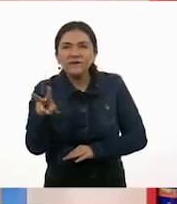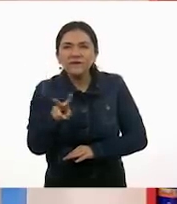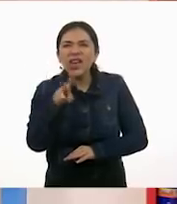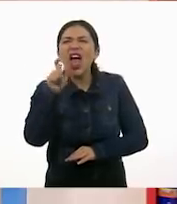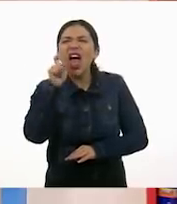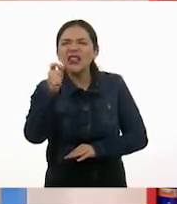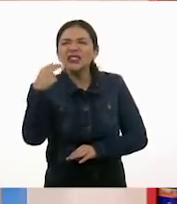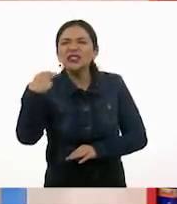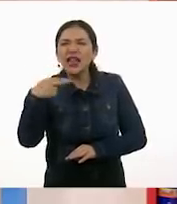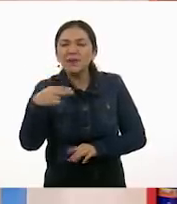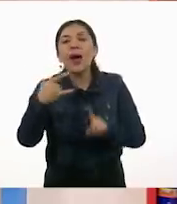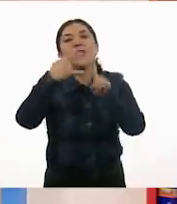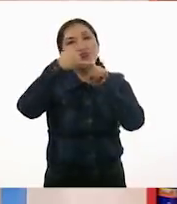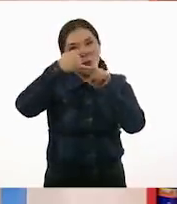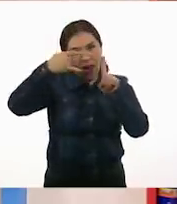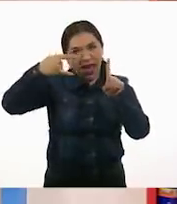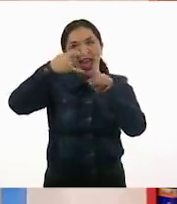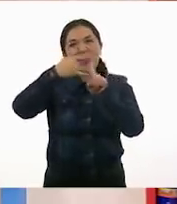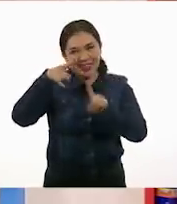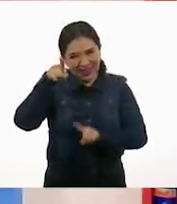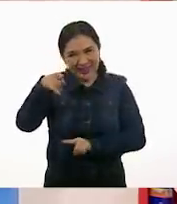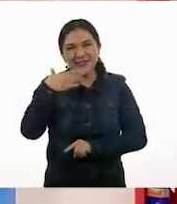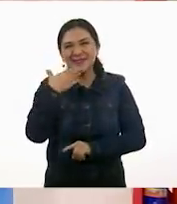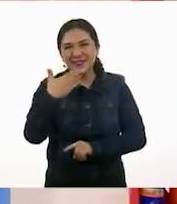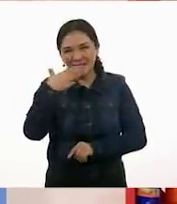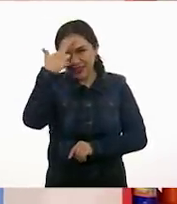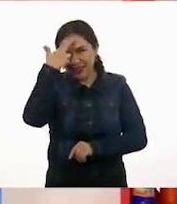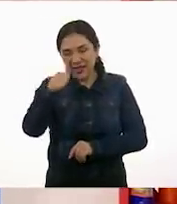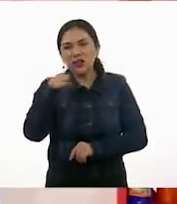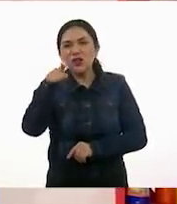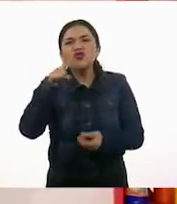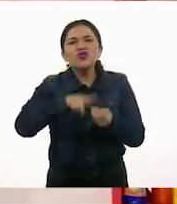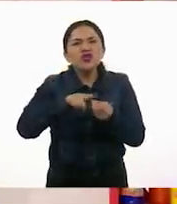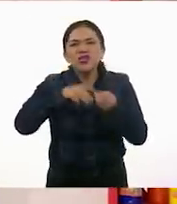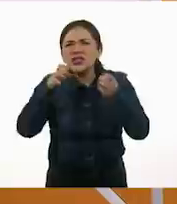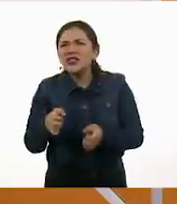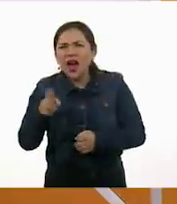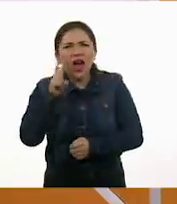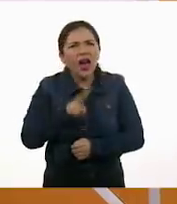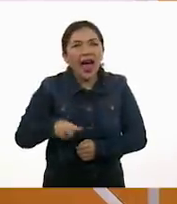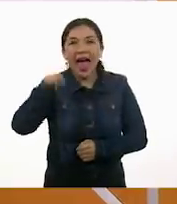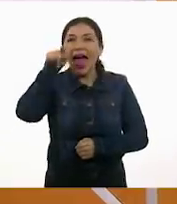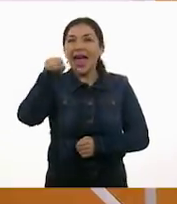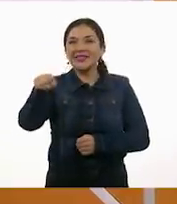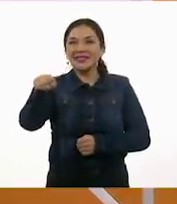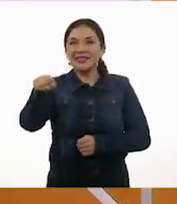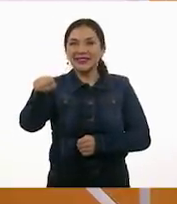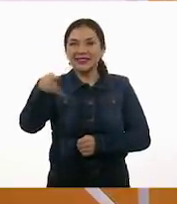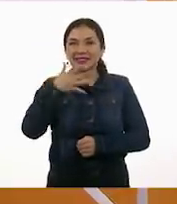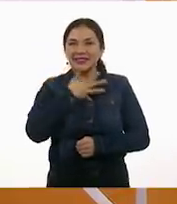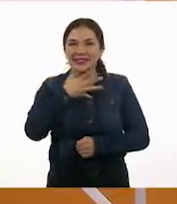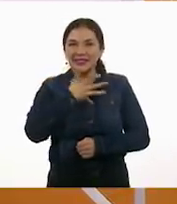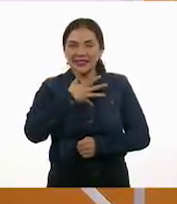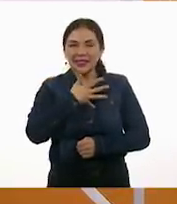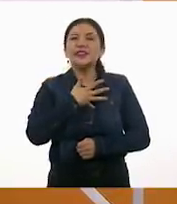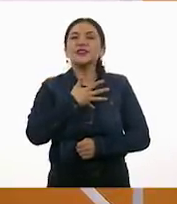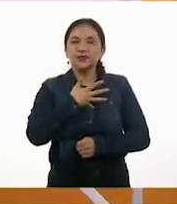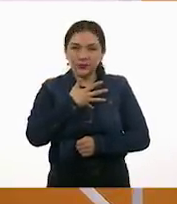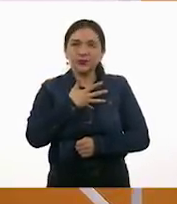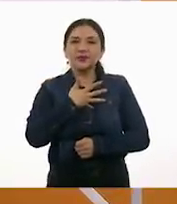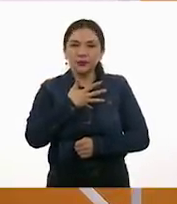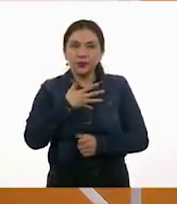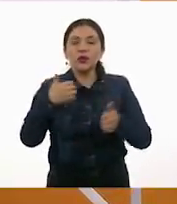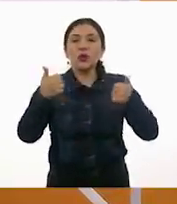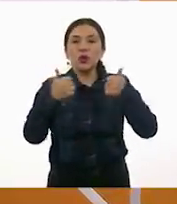El cuadrado. Exacto, el cuadrado. ¿Dónde está el cuadrado? Ahí está. Y va seguido de